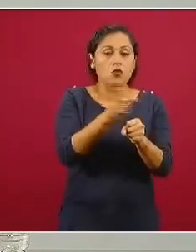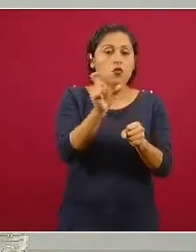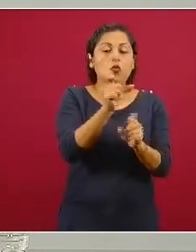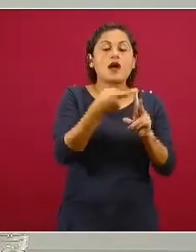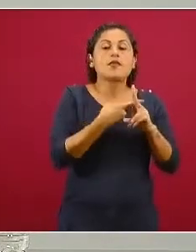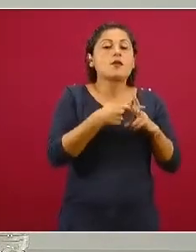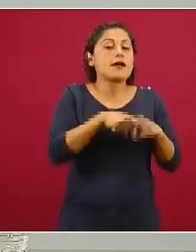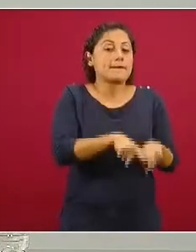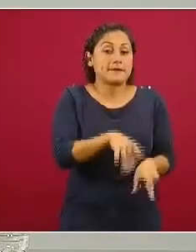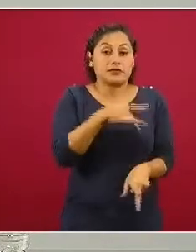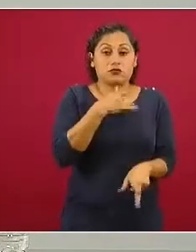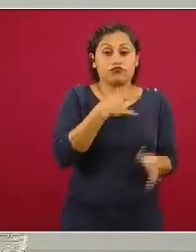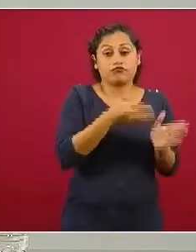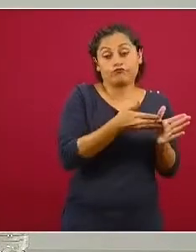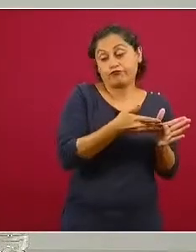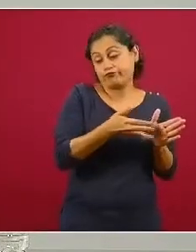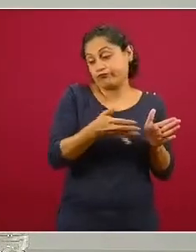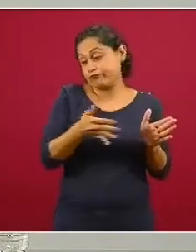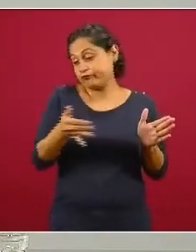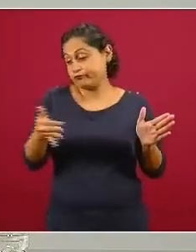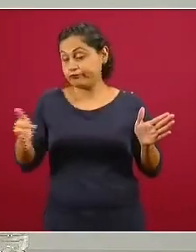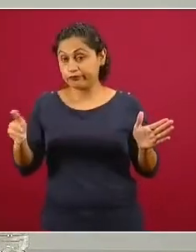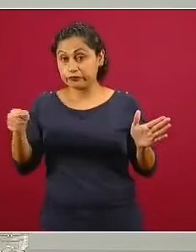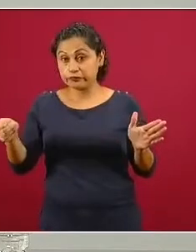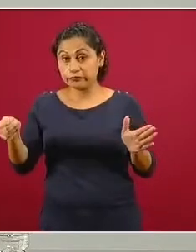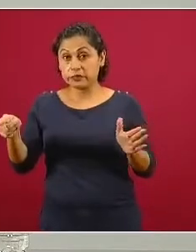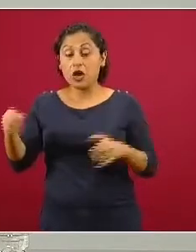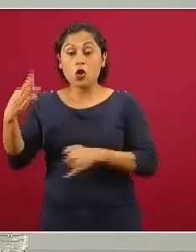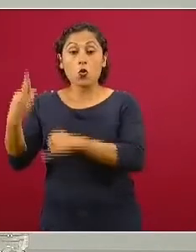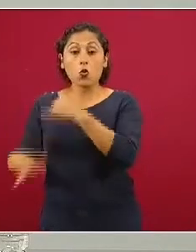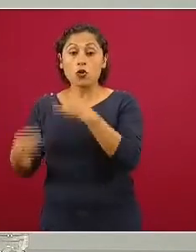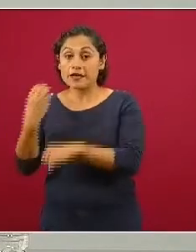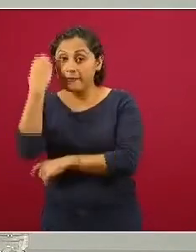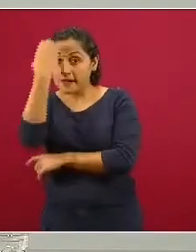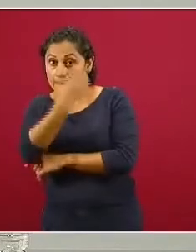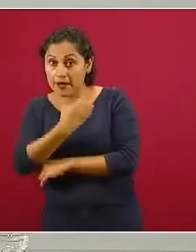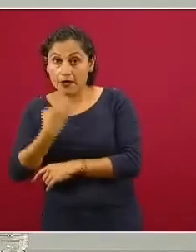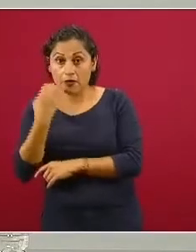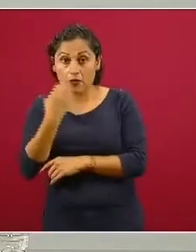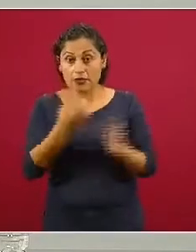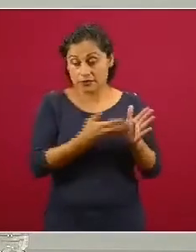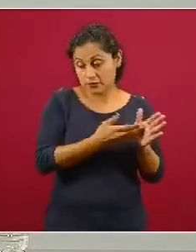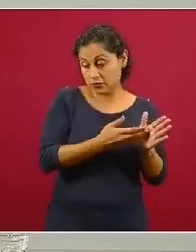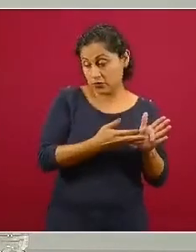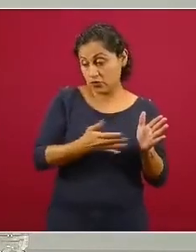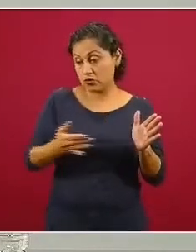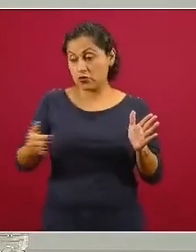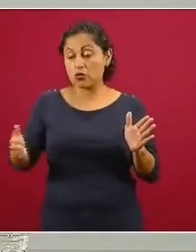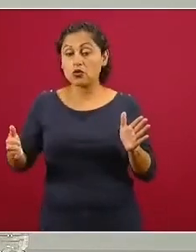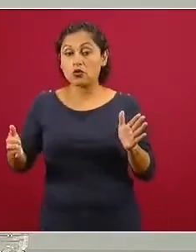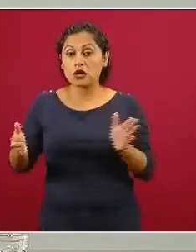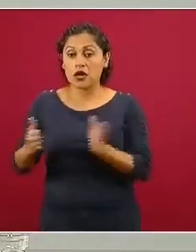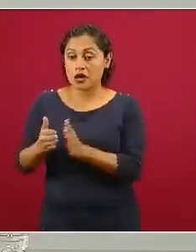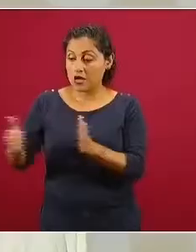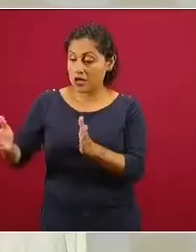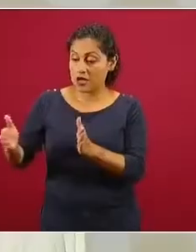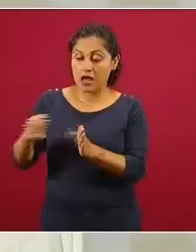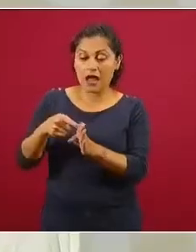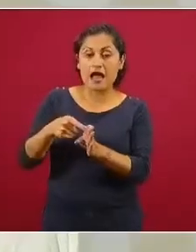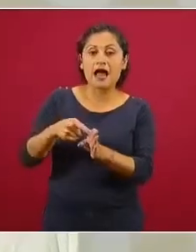a la última prueba, pasaron después de la segunda exposición 52 días.